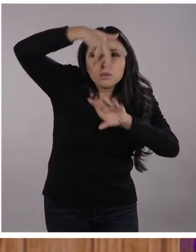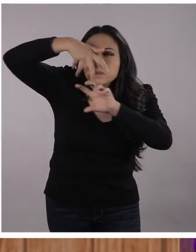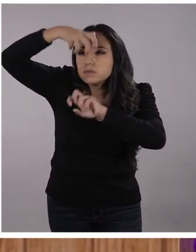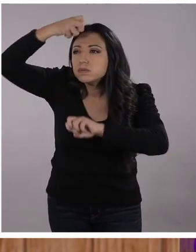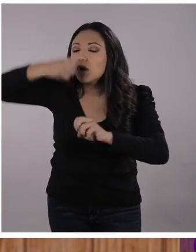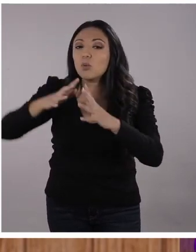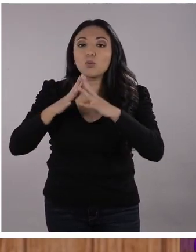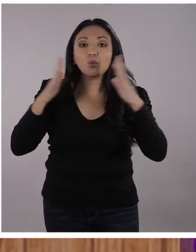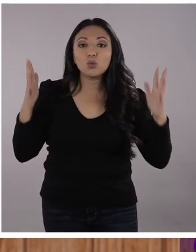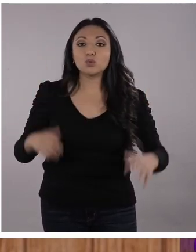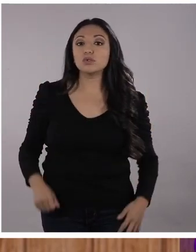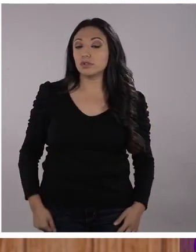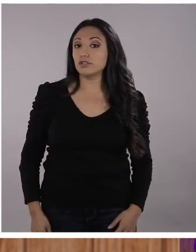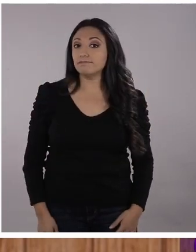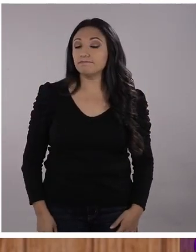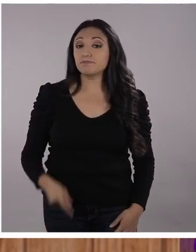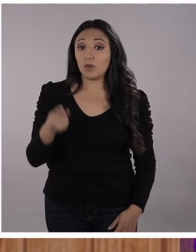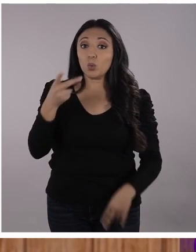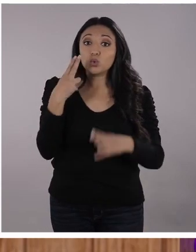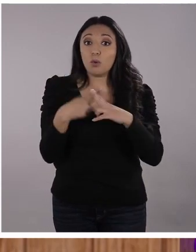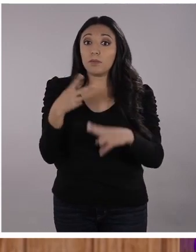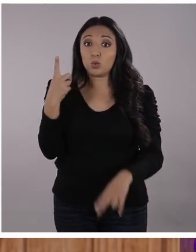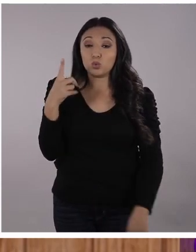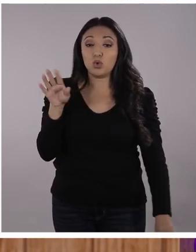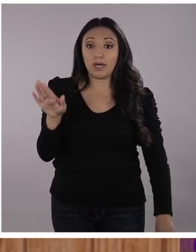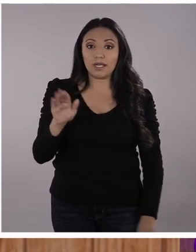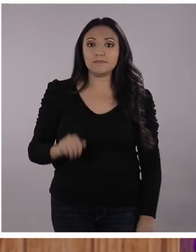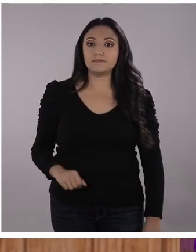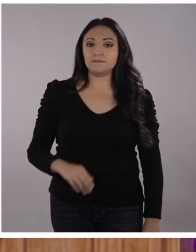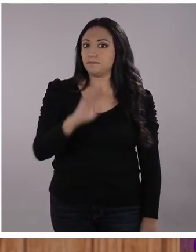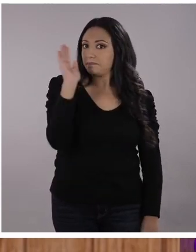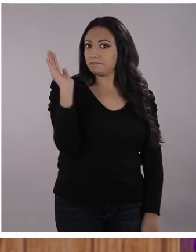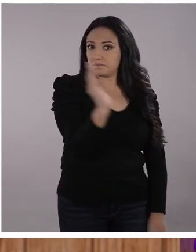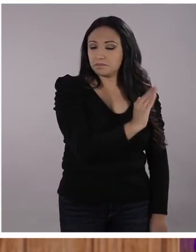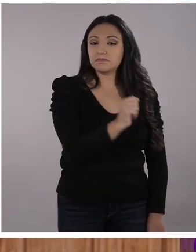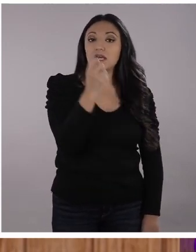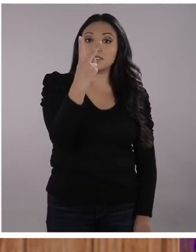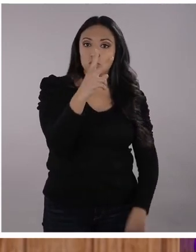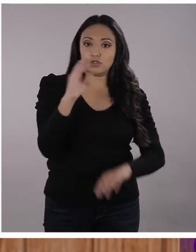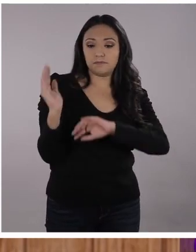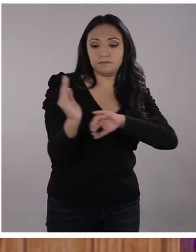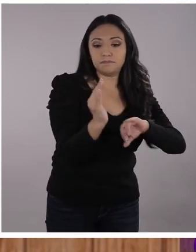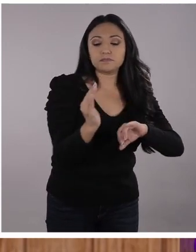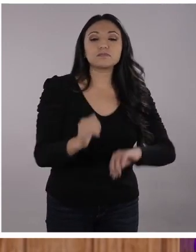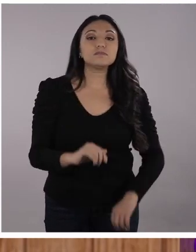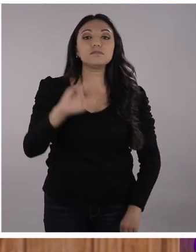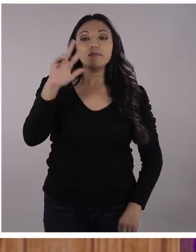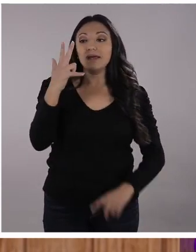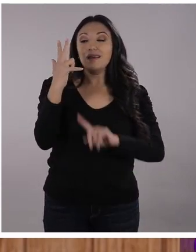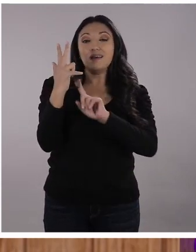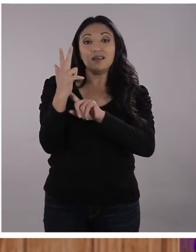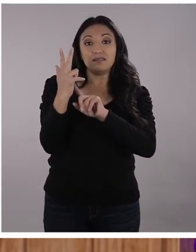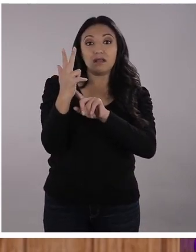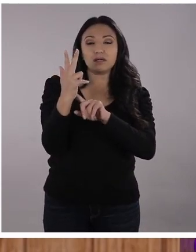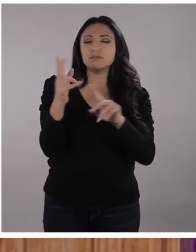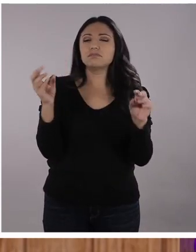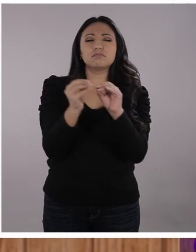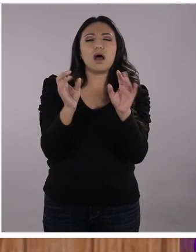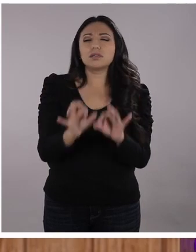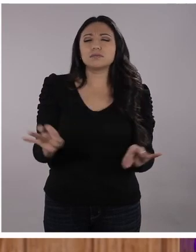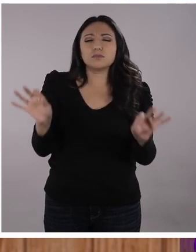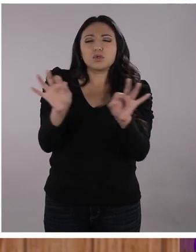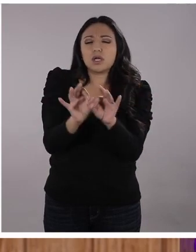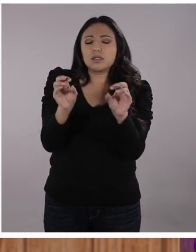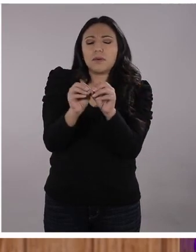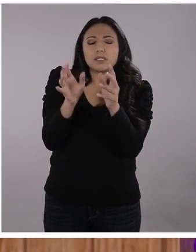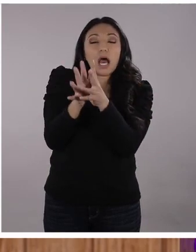corriente se llama la corriente de Humboldt. Y la última parte de nuestra rutina, que creo yo que es la que tiene que ser